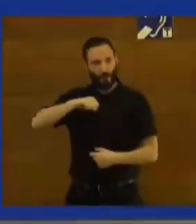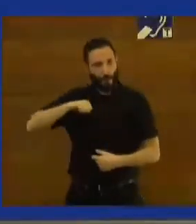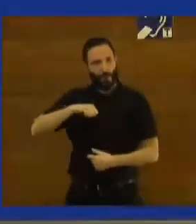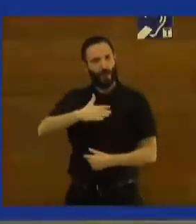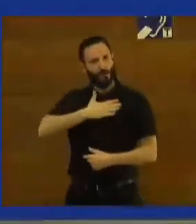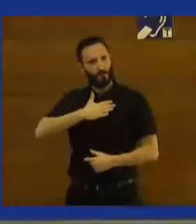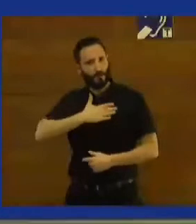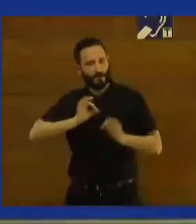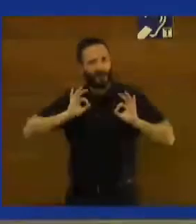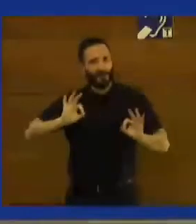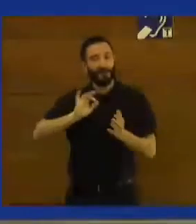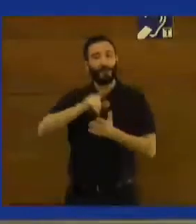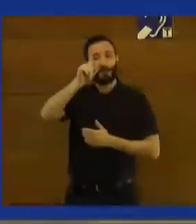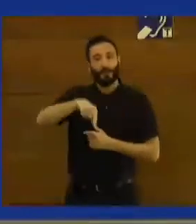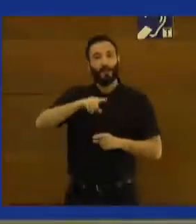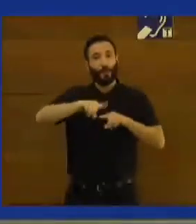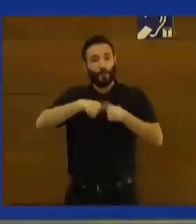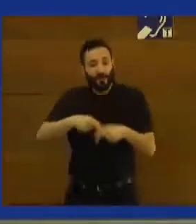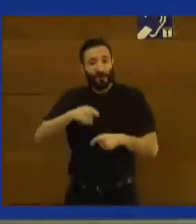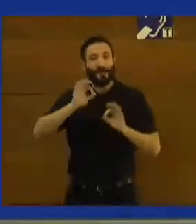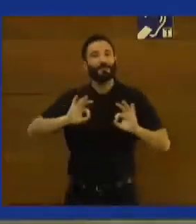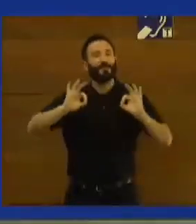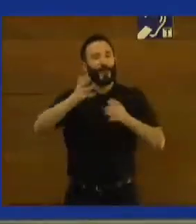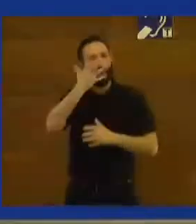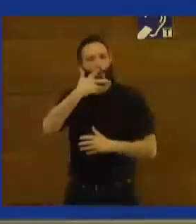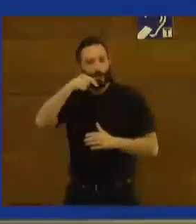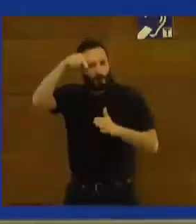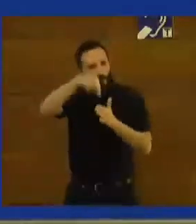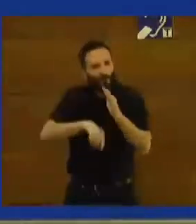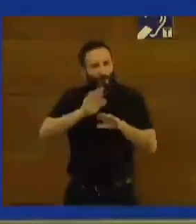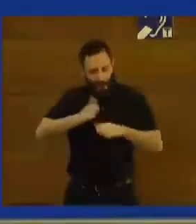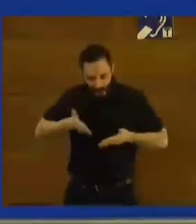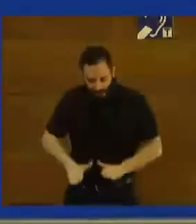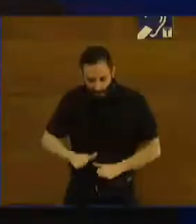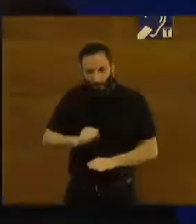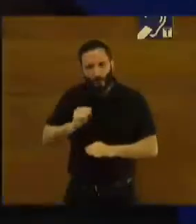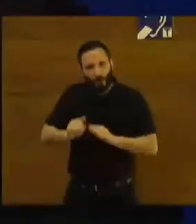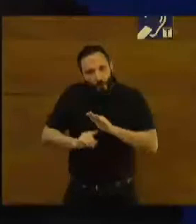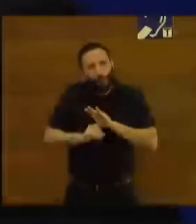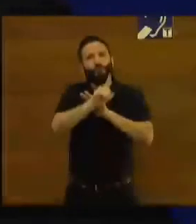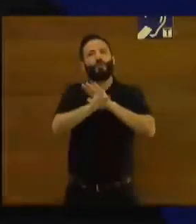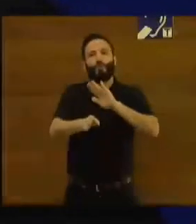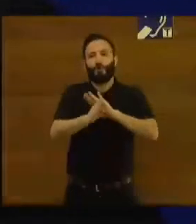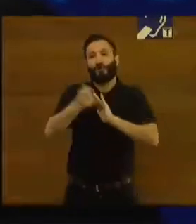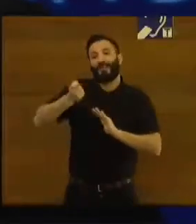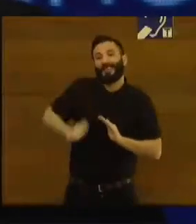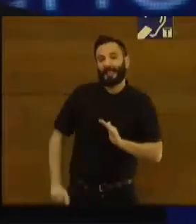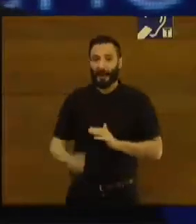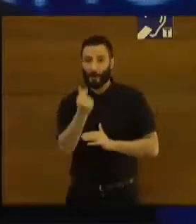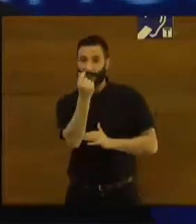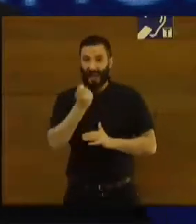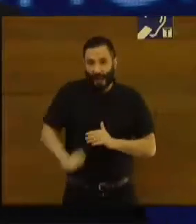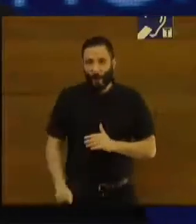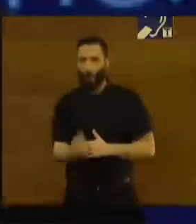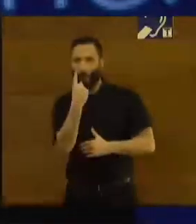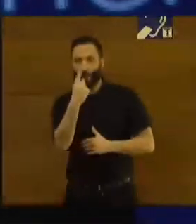y tenemos que conocer todo lo referente a la familia para poder sacar adelante a nuestros hijos con un salario. Muchas gracias por este premio que desde